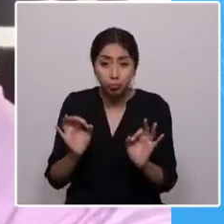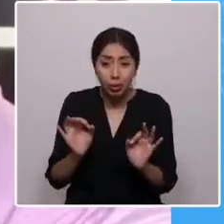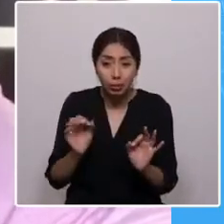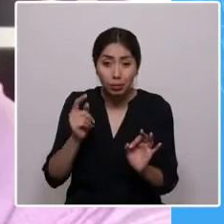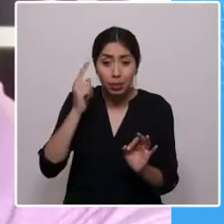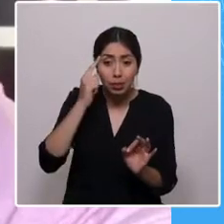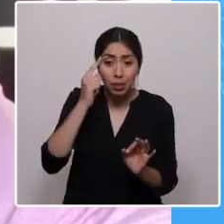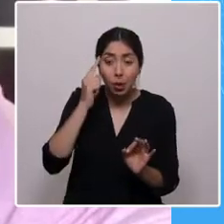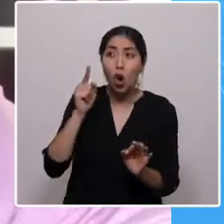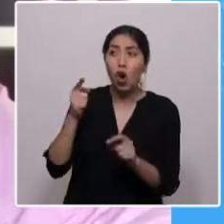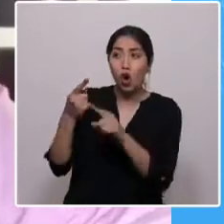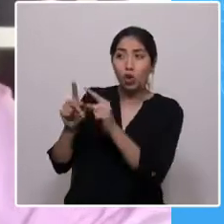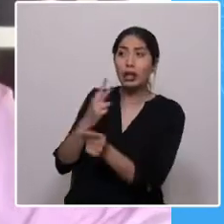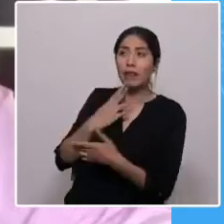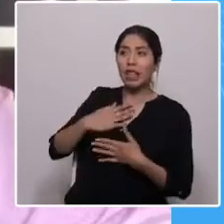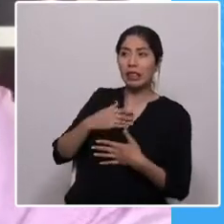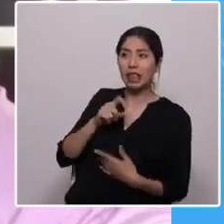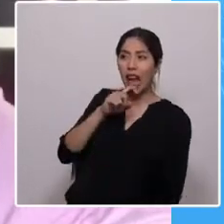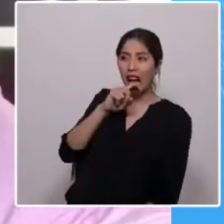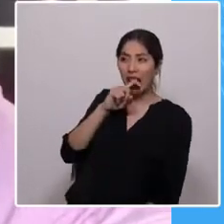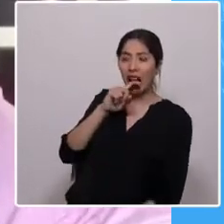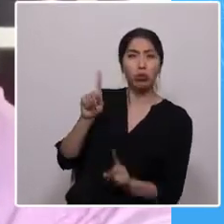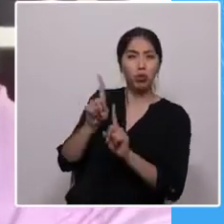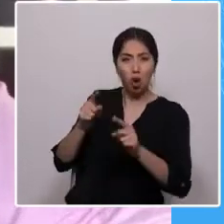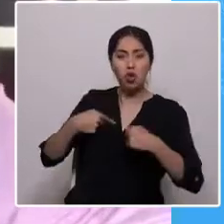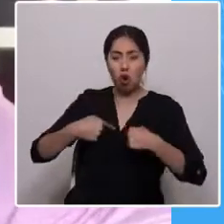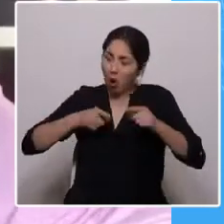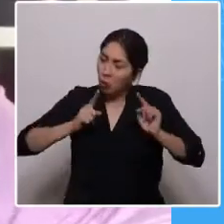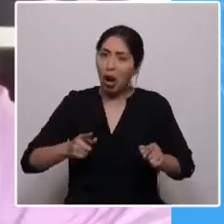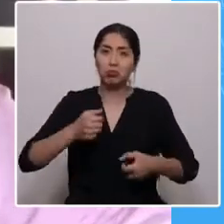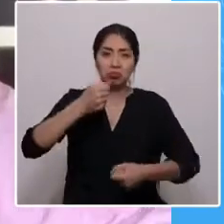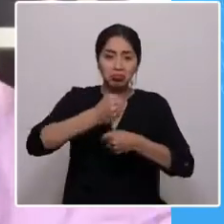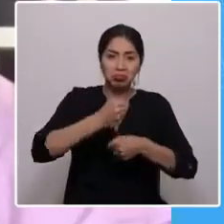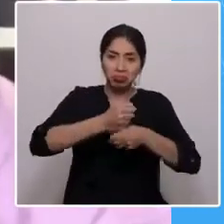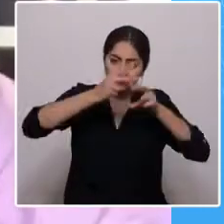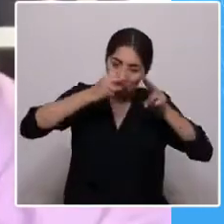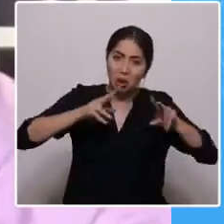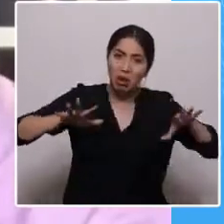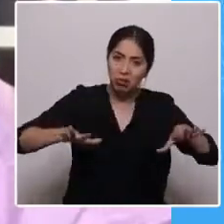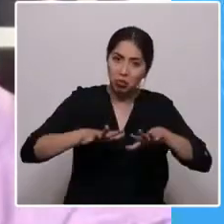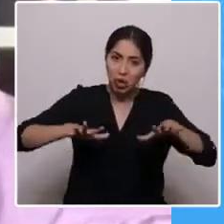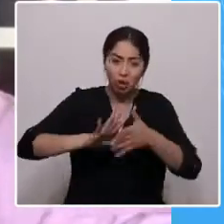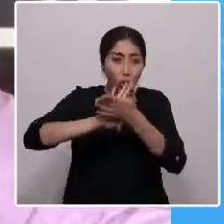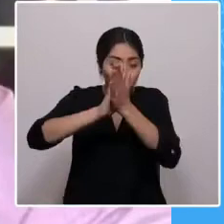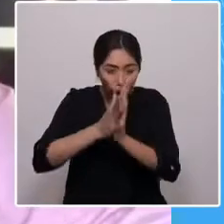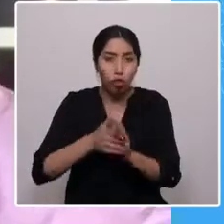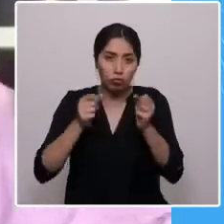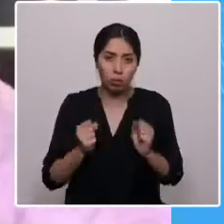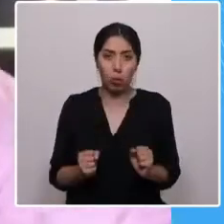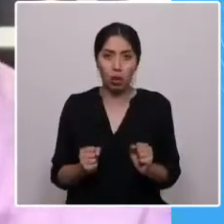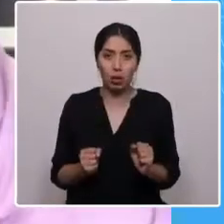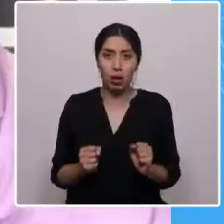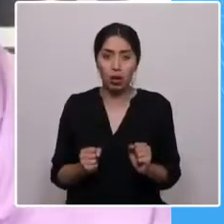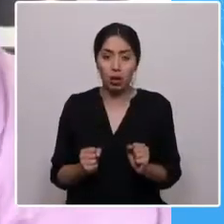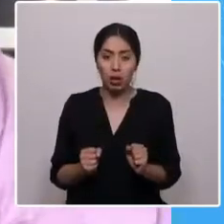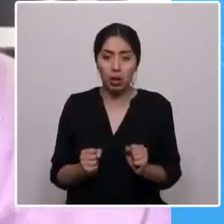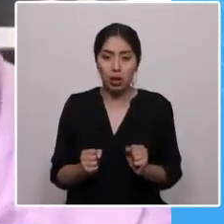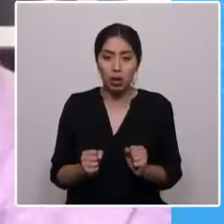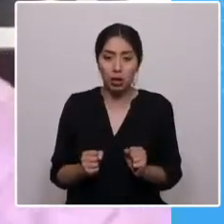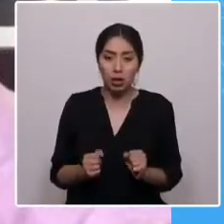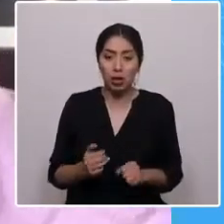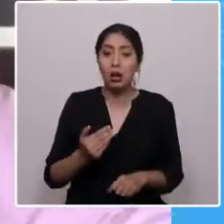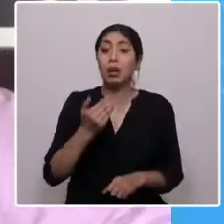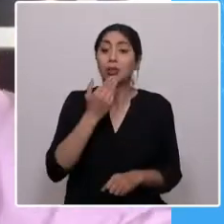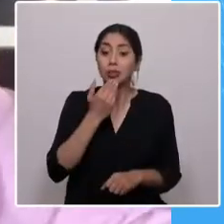tienen. Ya que estoy convencido que trabajando de manera comprometida, honrada y con esfuerzo. Todo es posible. Y a través de esa educación pública